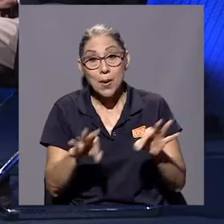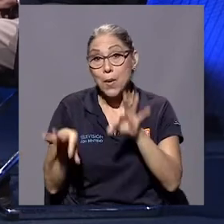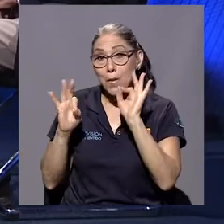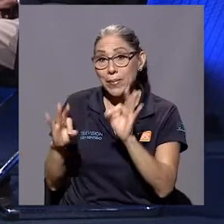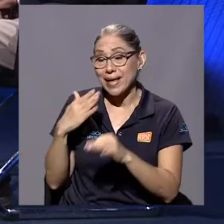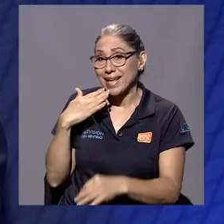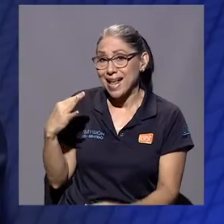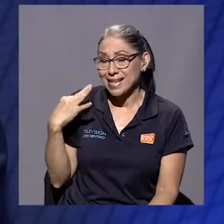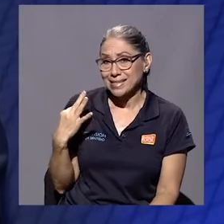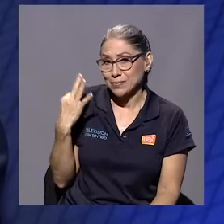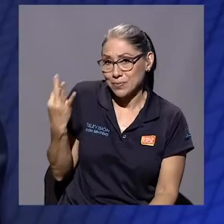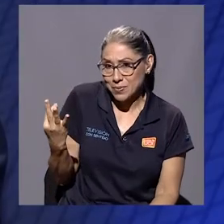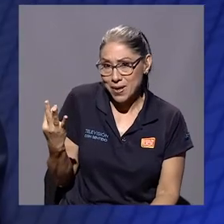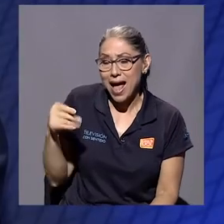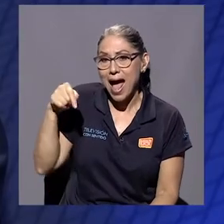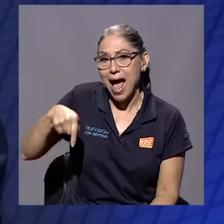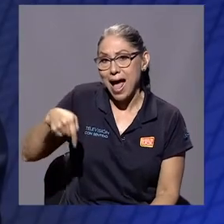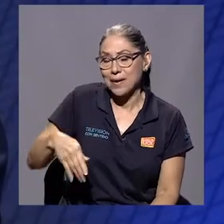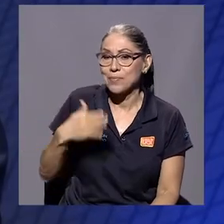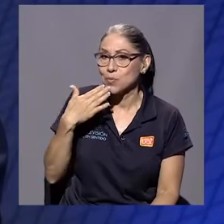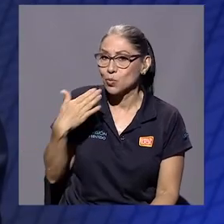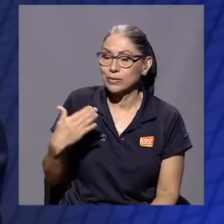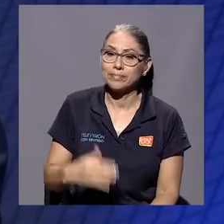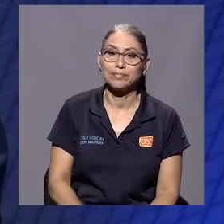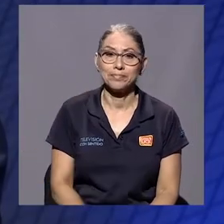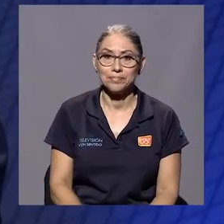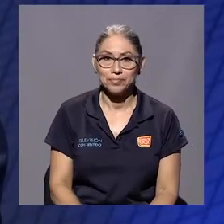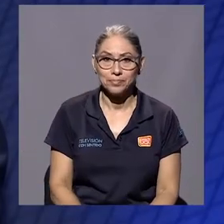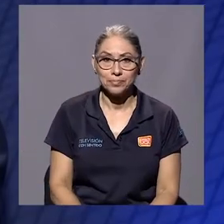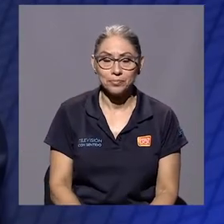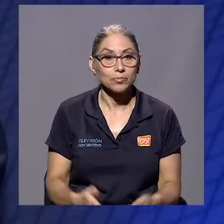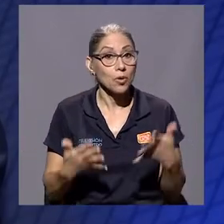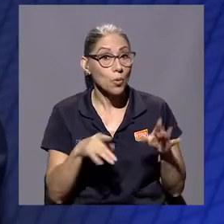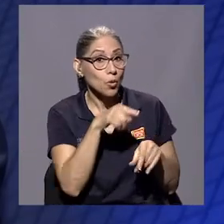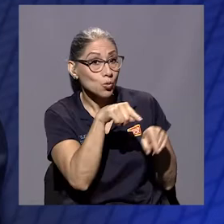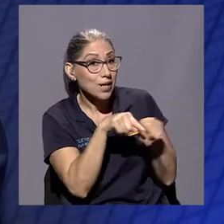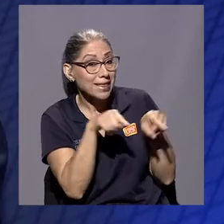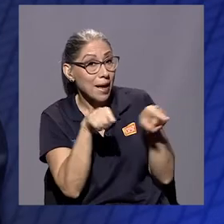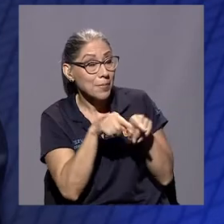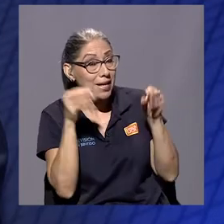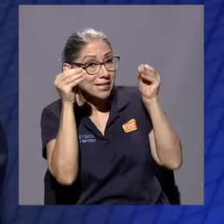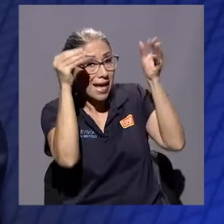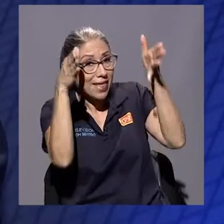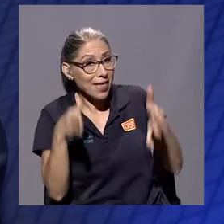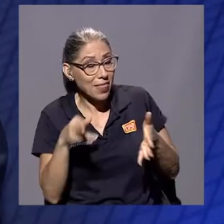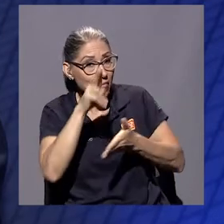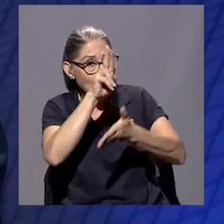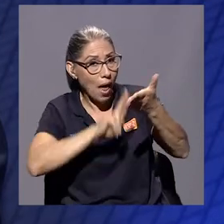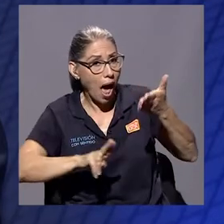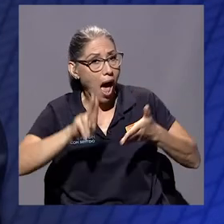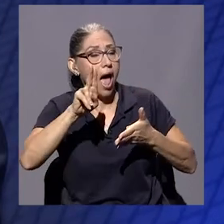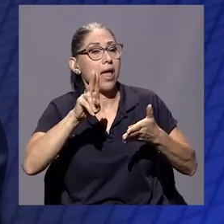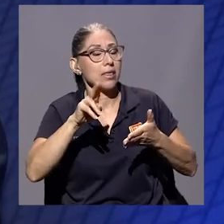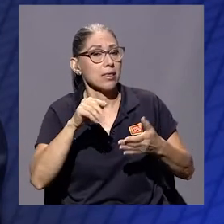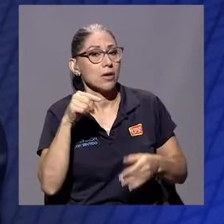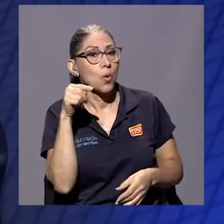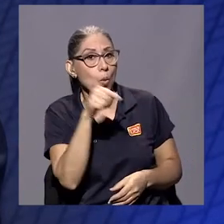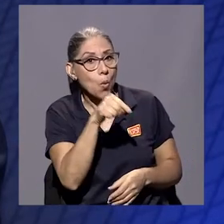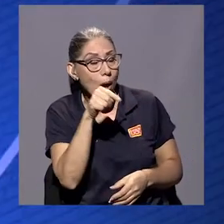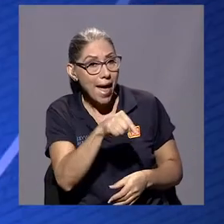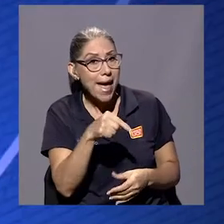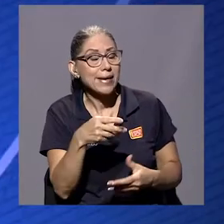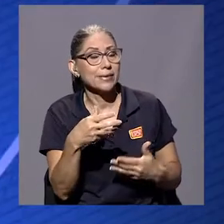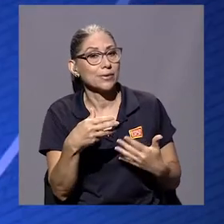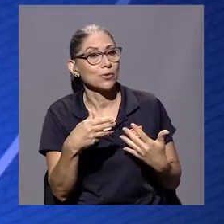Marlon por invitarme a este canal. Muchas gracias. Bueno, usted también es catedrático, eso le ha